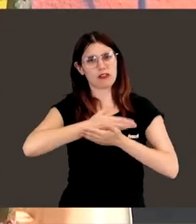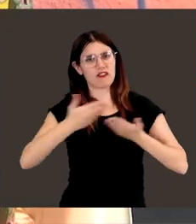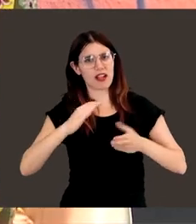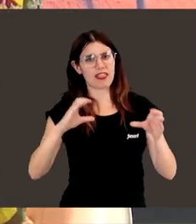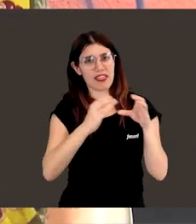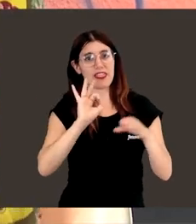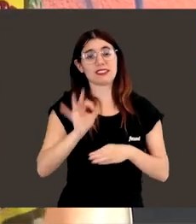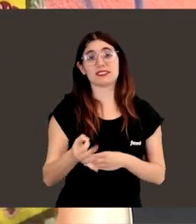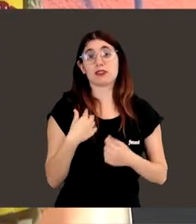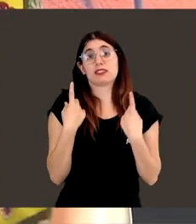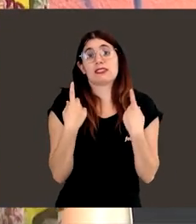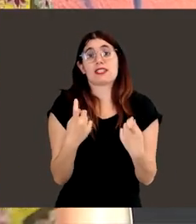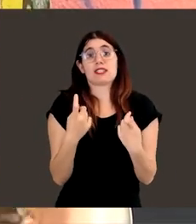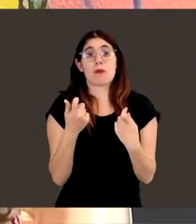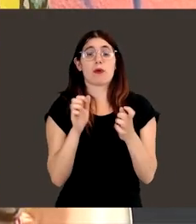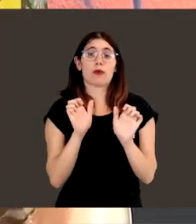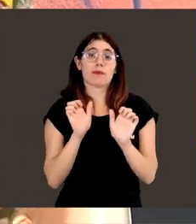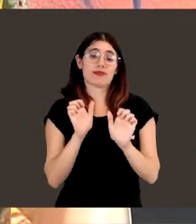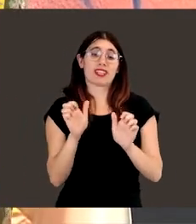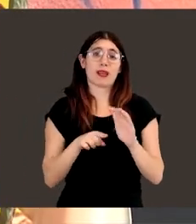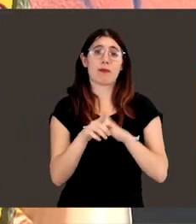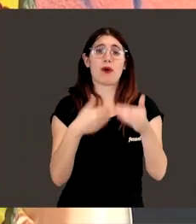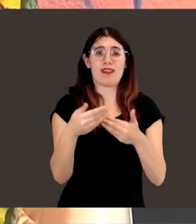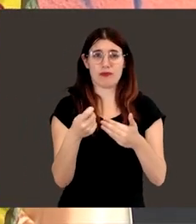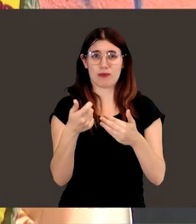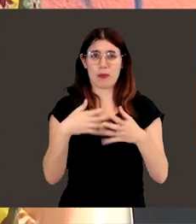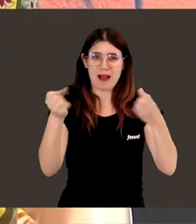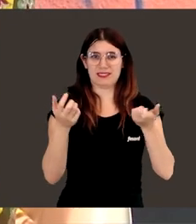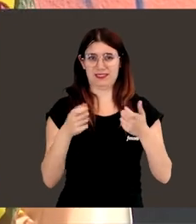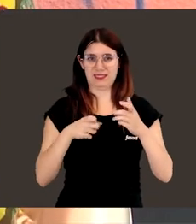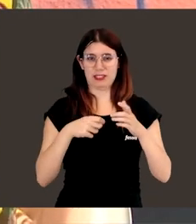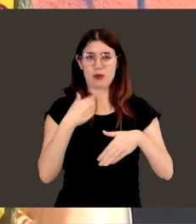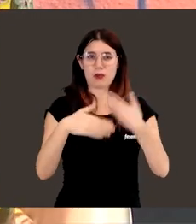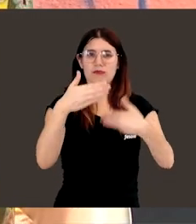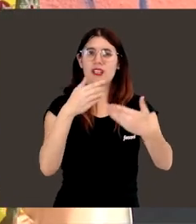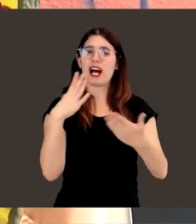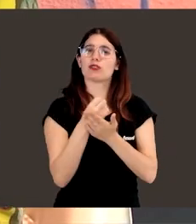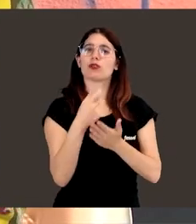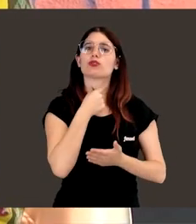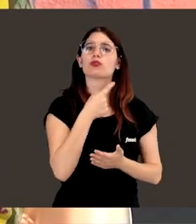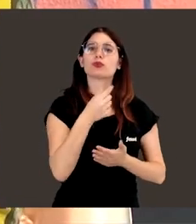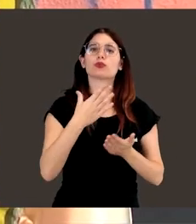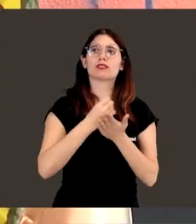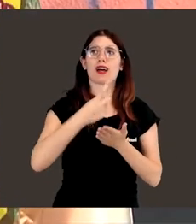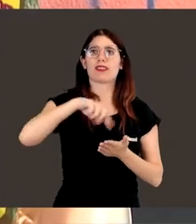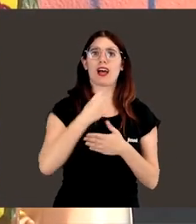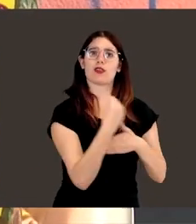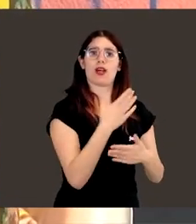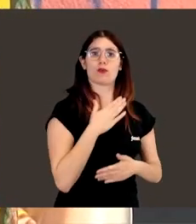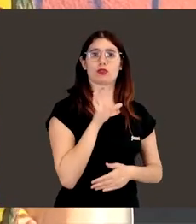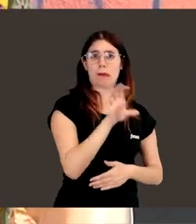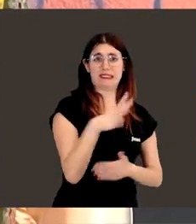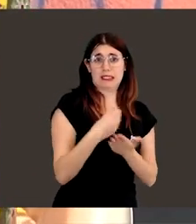y bueno, necesitamos empujar más entre todos, y sí, creo que además a todos nos gusta hacer algo por nuestro país, estar en nuestro